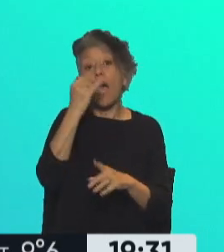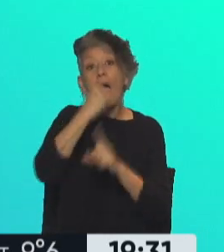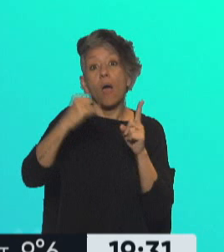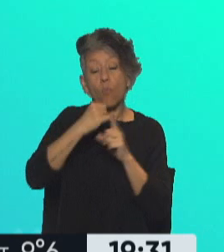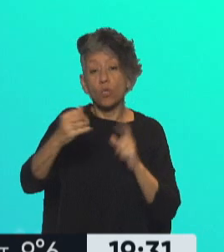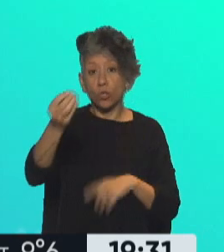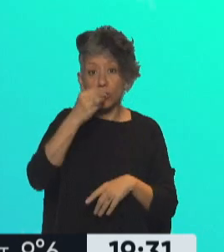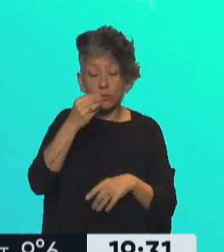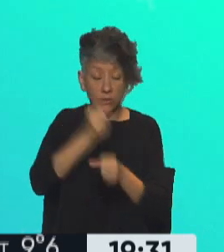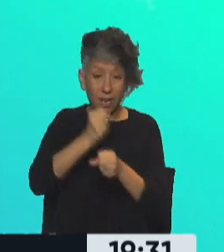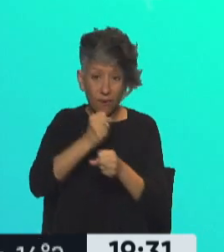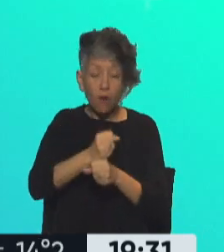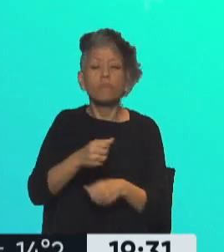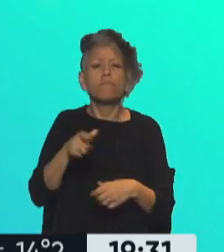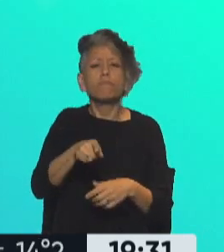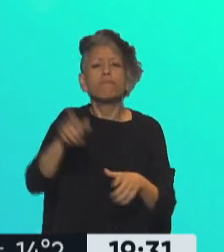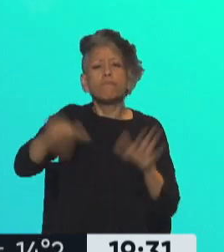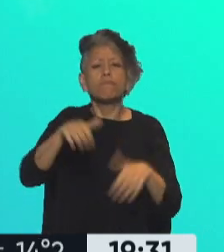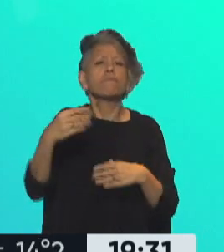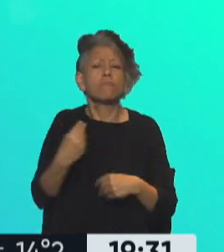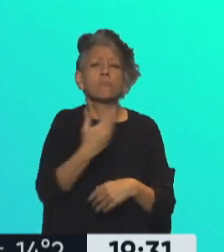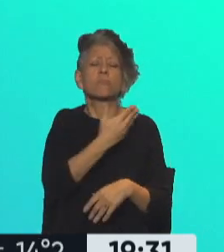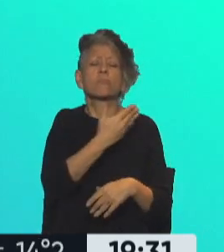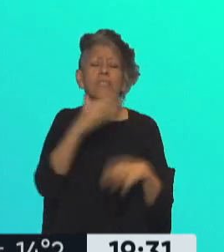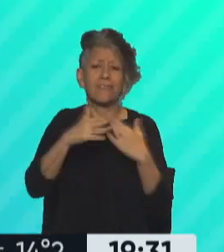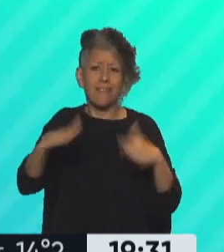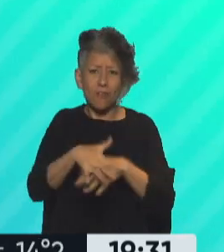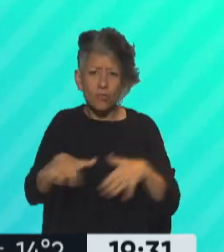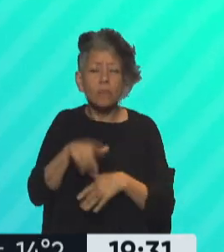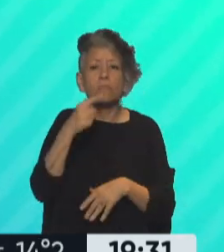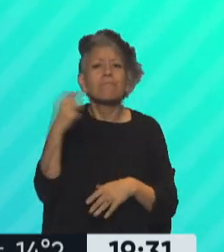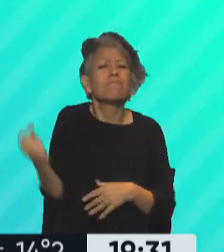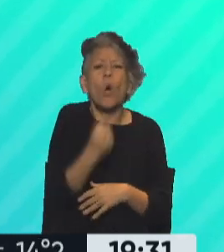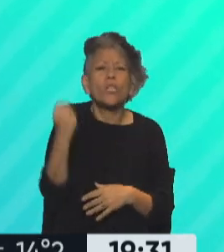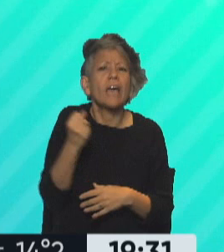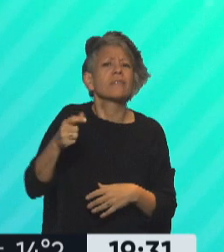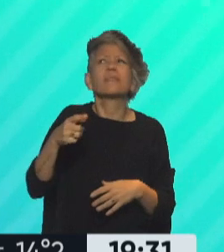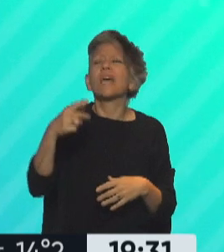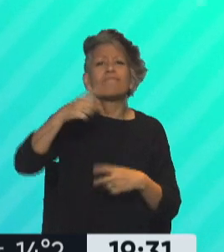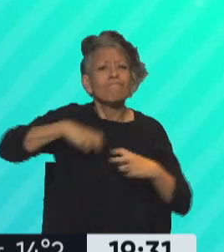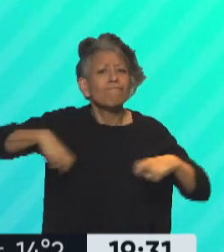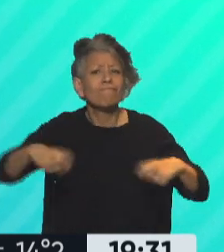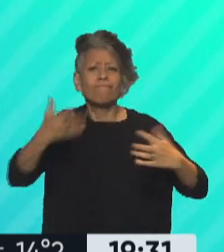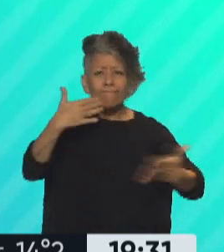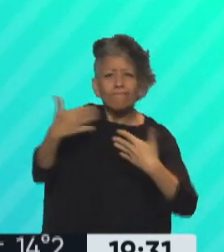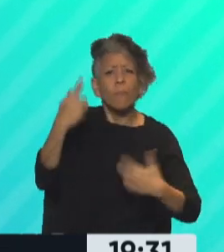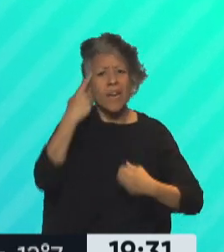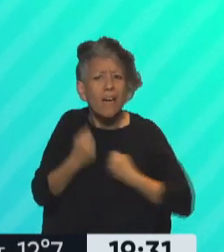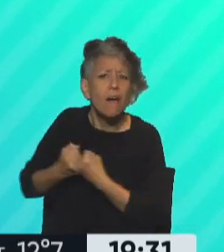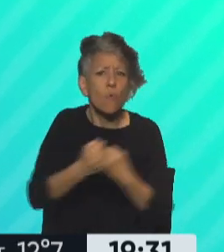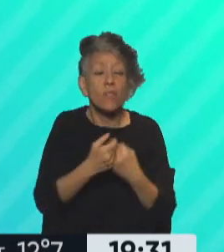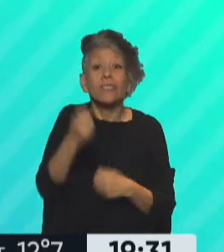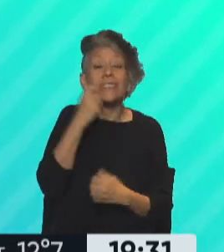convocatoria se va a realizar en la Casa Rosada. Todos debemos entender la importancia de sentarnos a buscar acuerdos sin estabilidad macroeconómica,